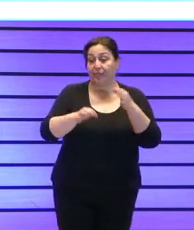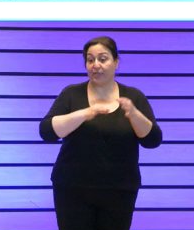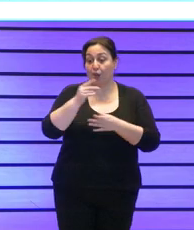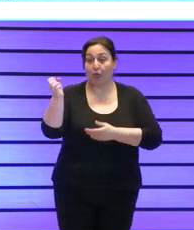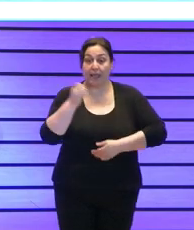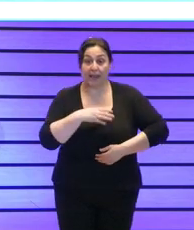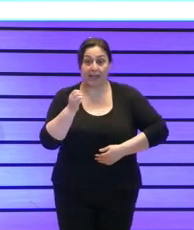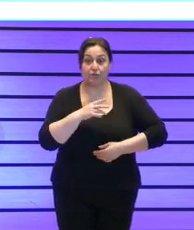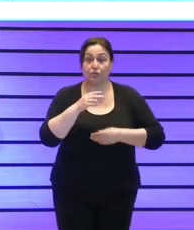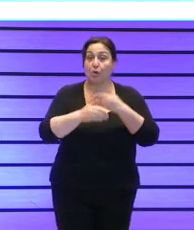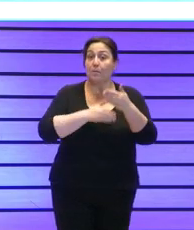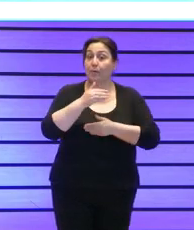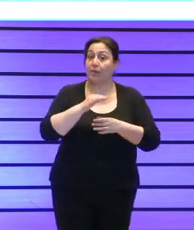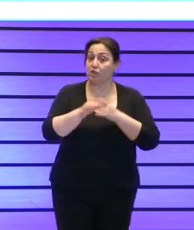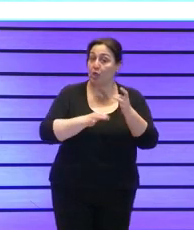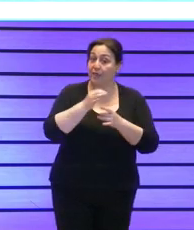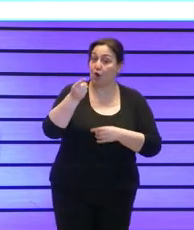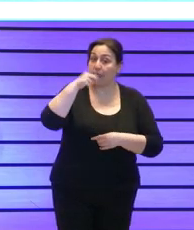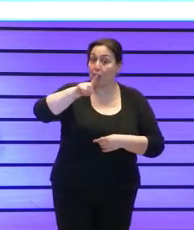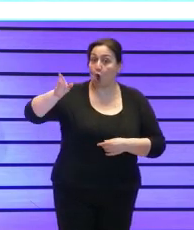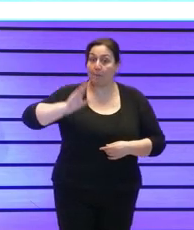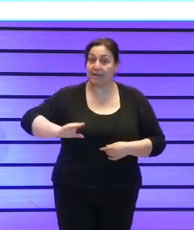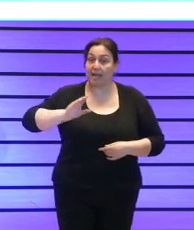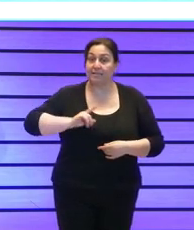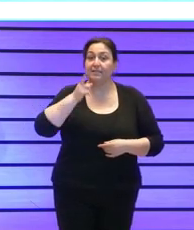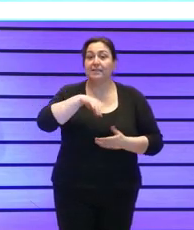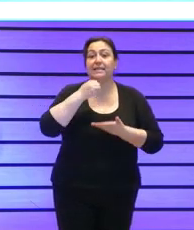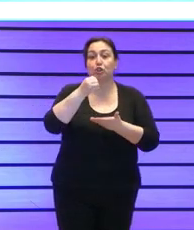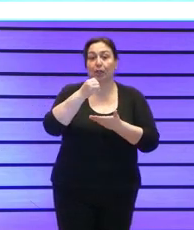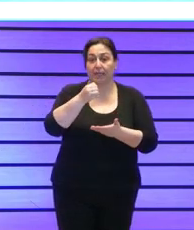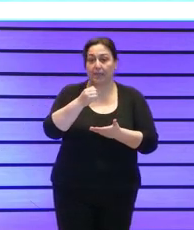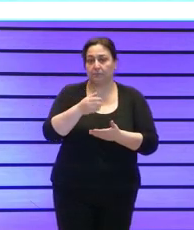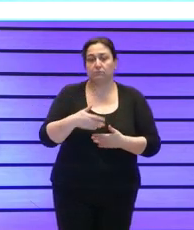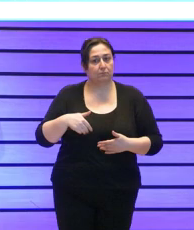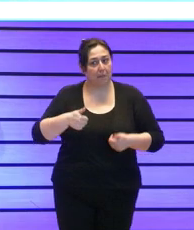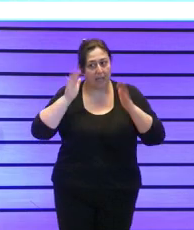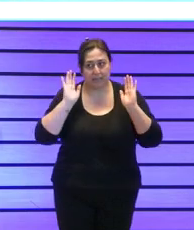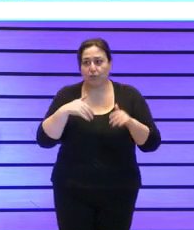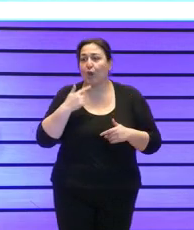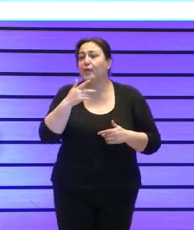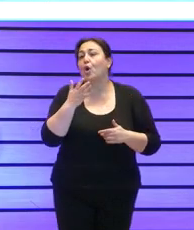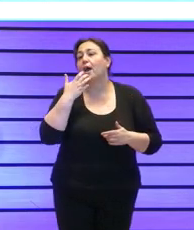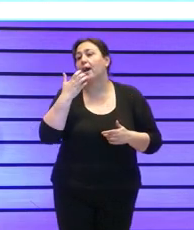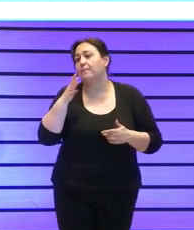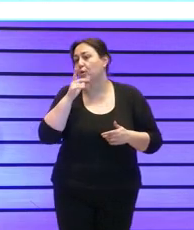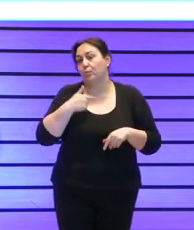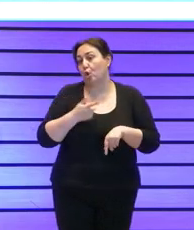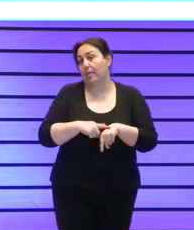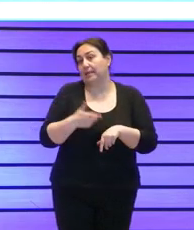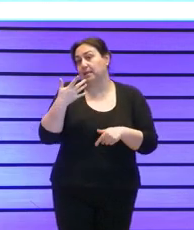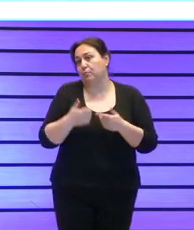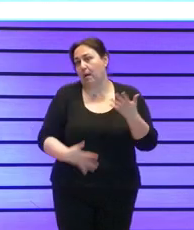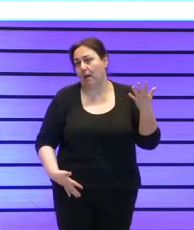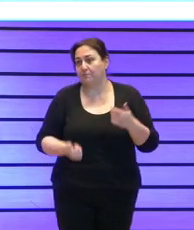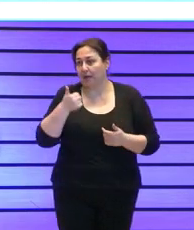el proceso del ciclo de nómina y de tesorería entre otros le pongo ejemplos aquí porque no me da tiempo para más